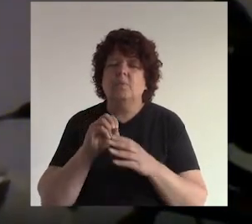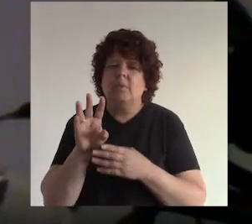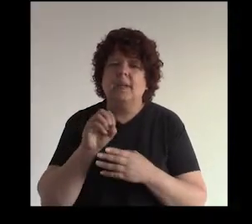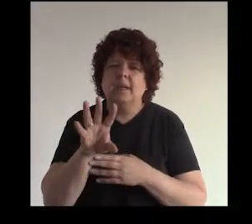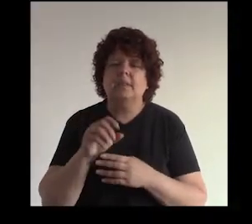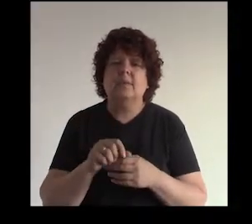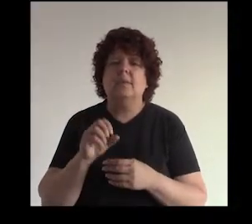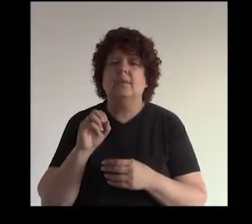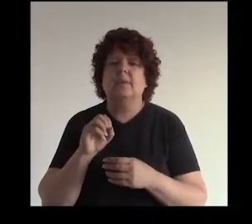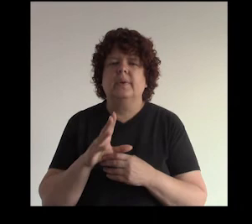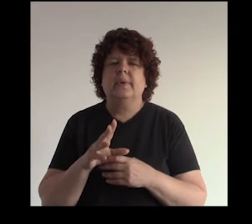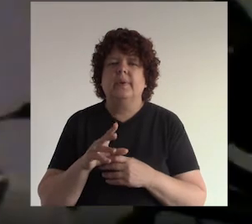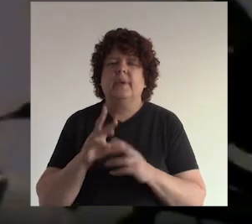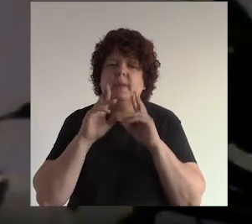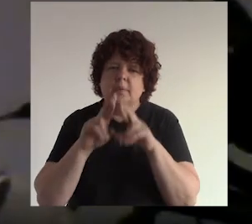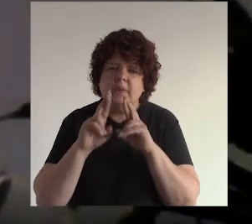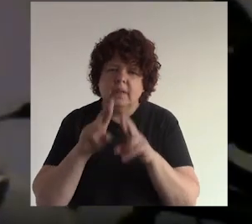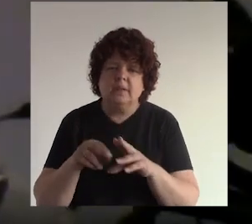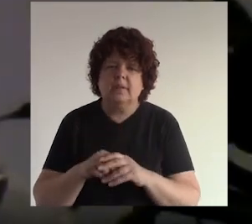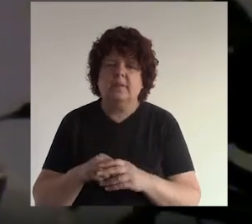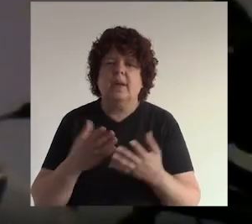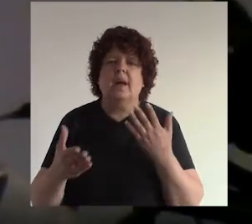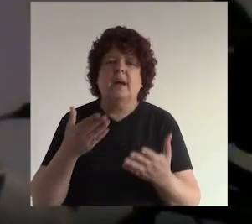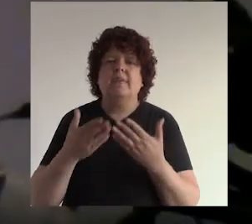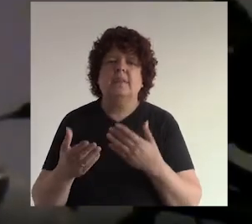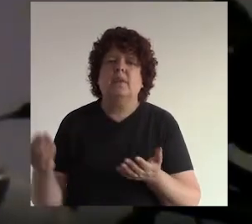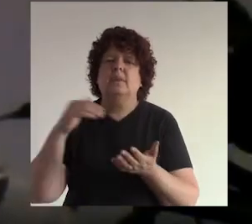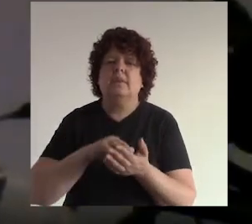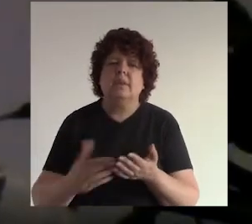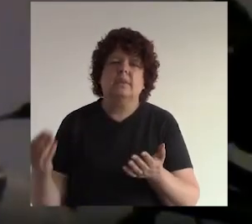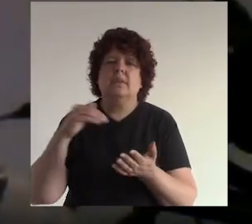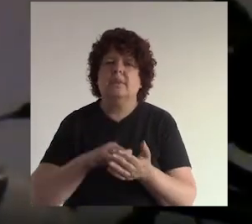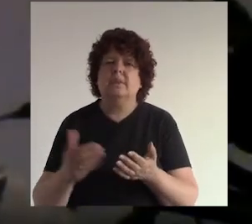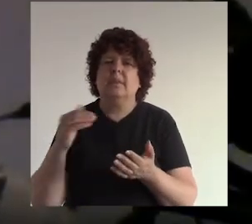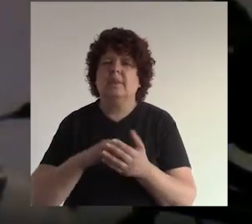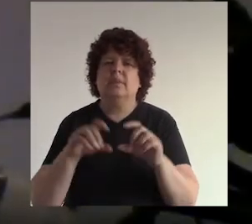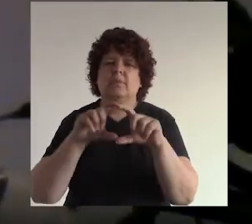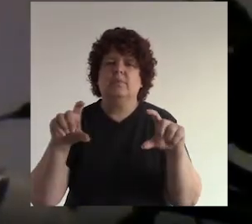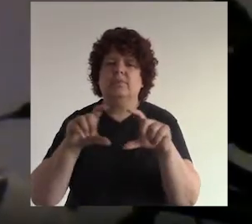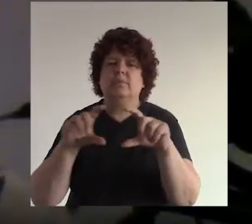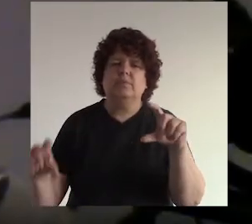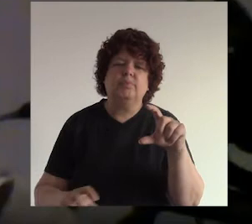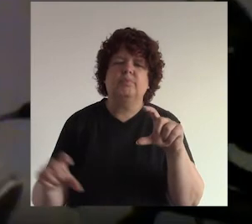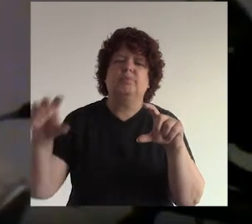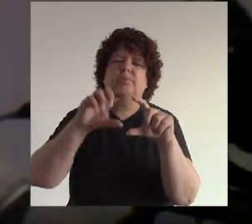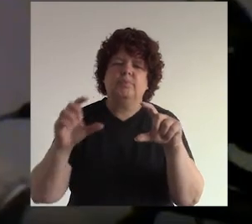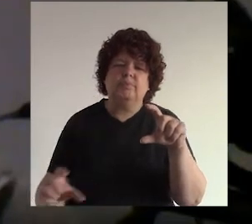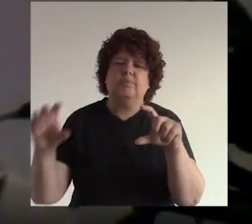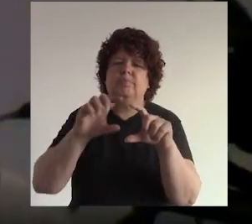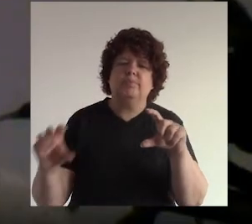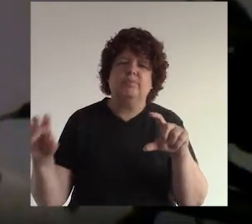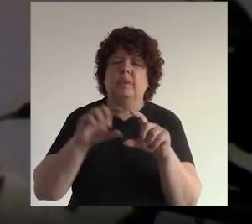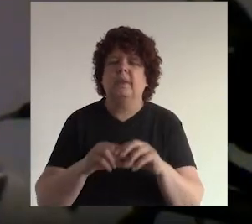publicando comentando respondiendo y a veces sea repetitivo tu posteo porque te quedas sin más